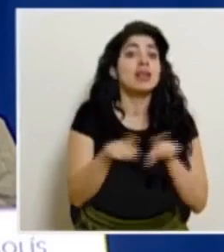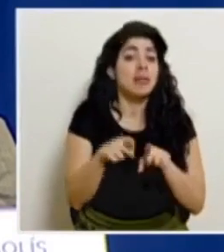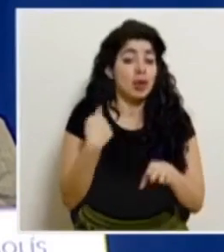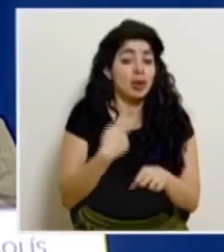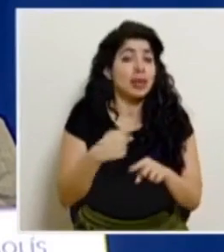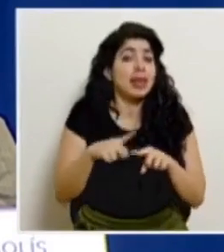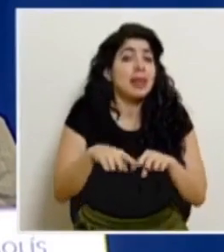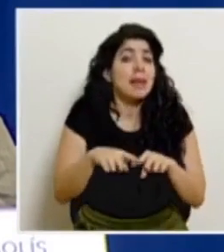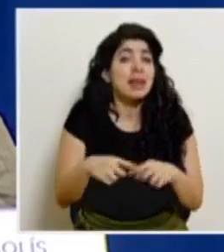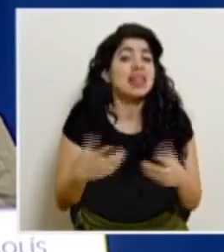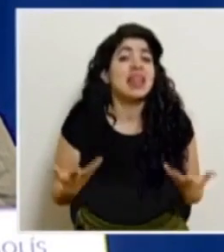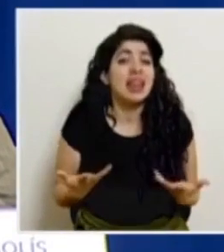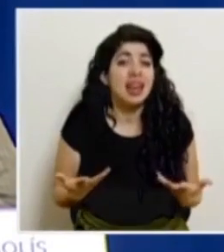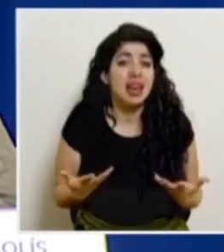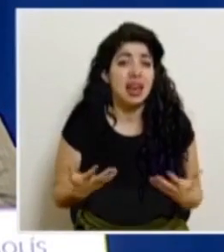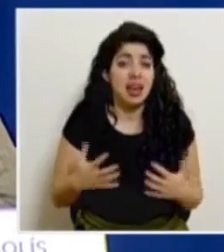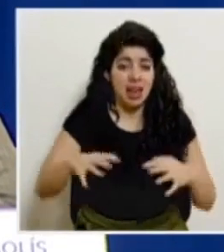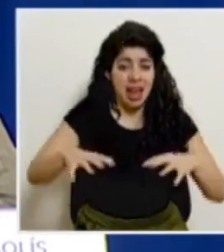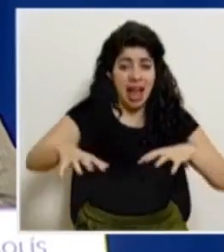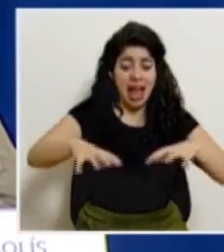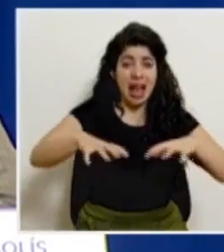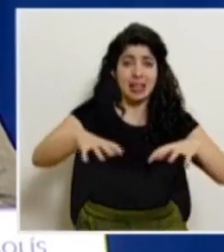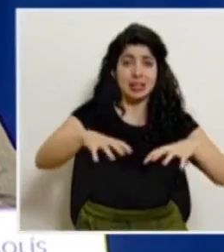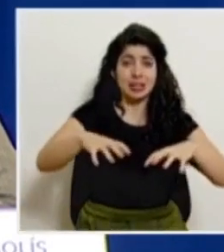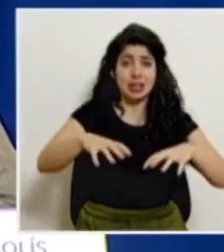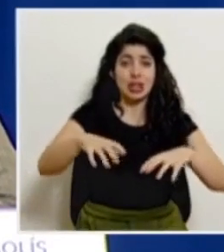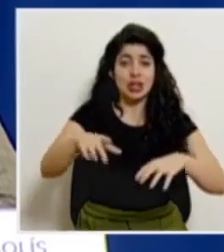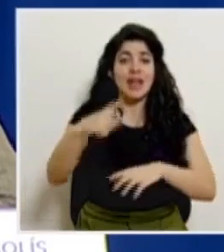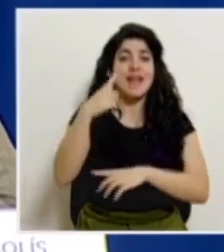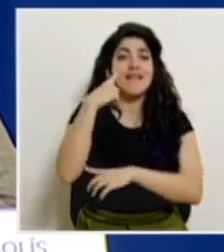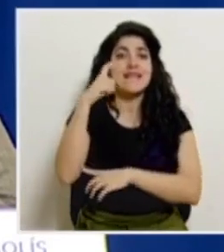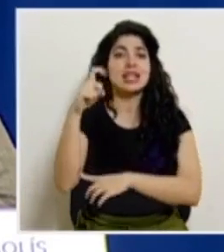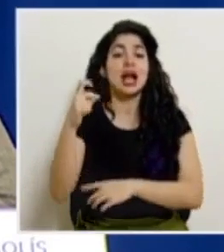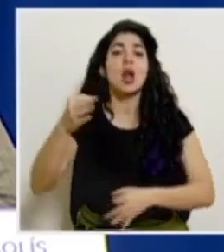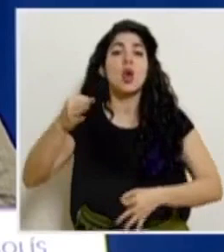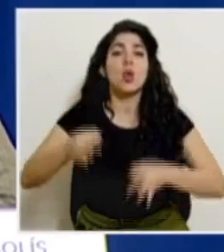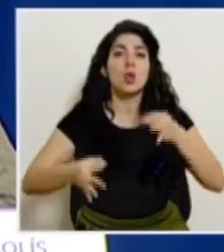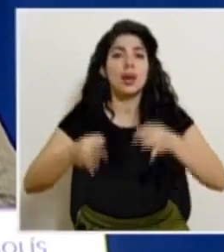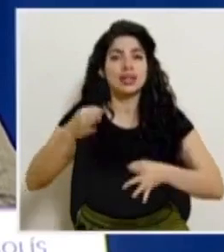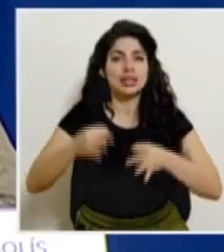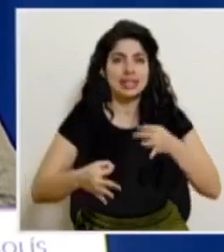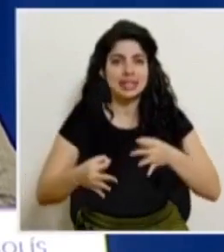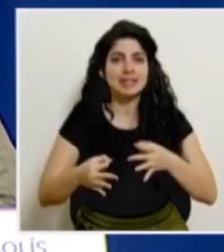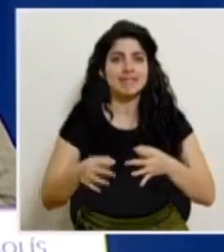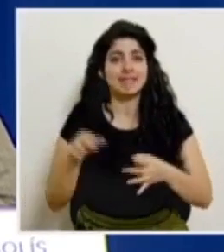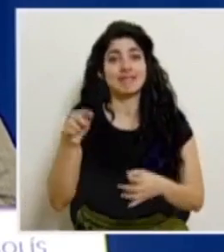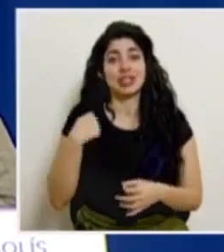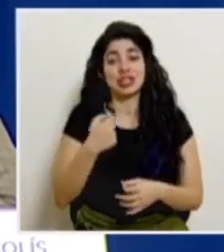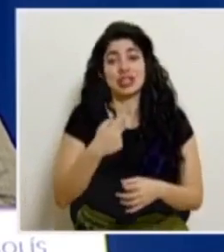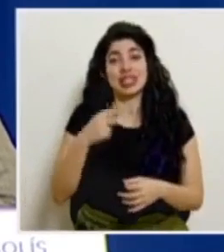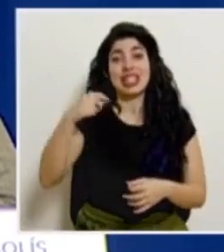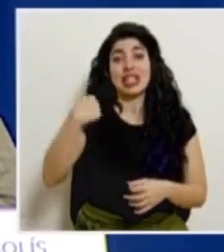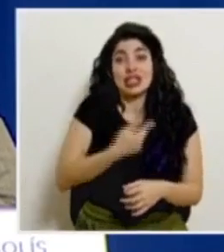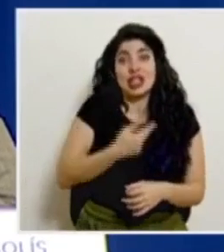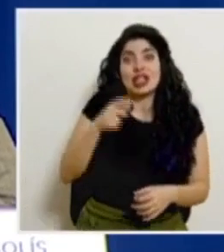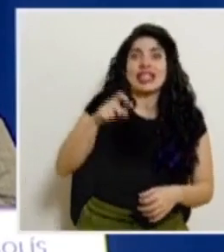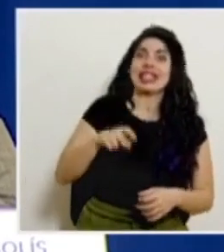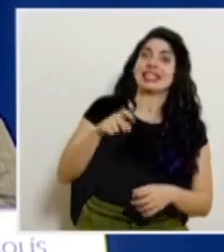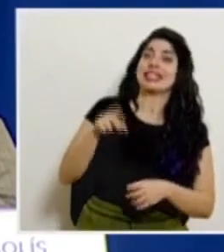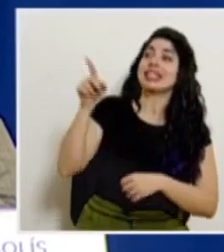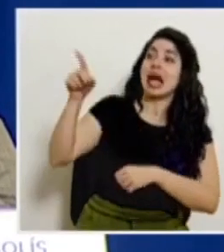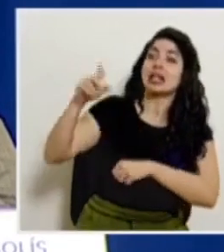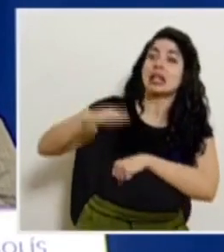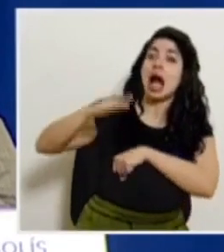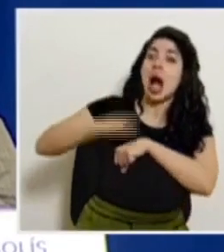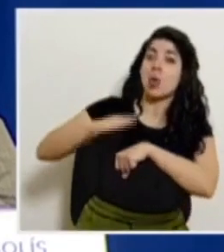dependemos de la acción de los fiscales y jueces que requieren que requerimos puedan